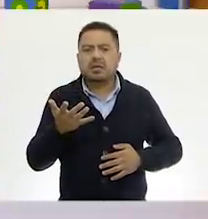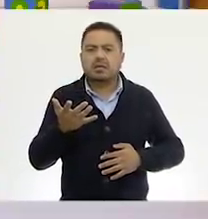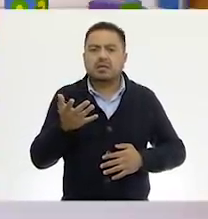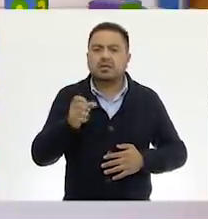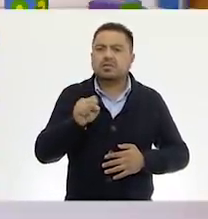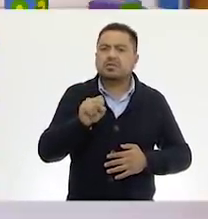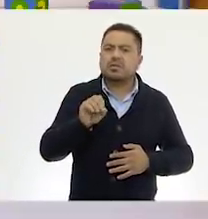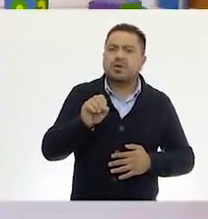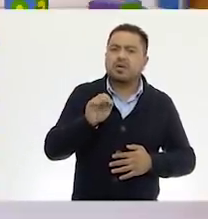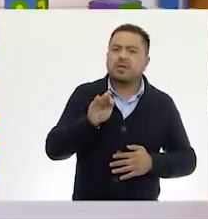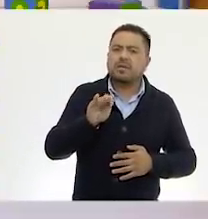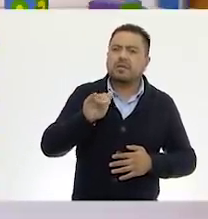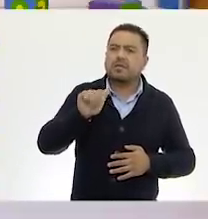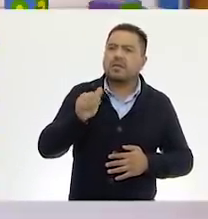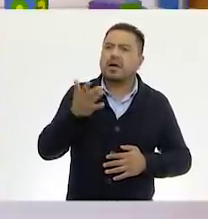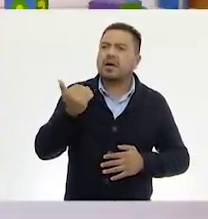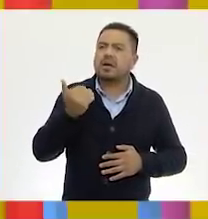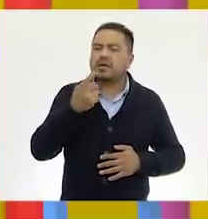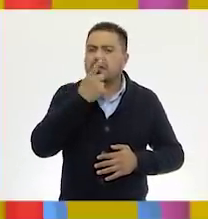Sofía. Por ahí, Sofía.